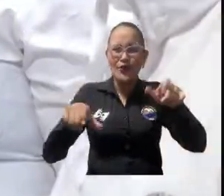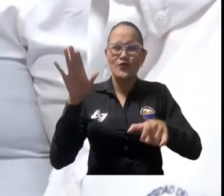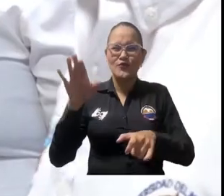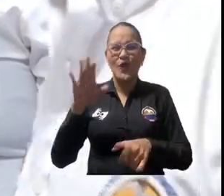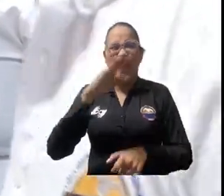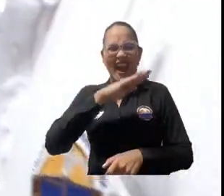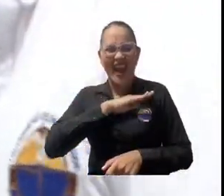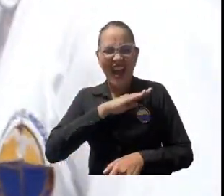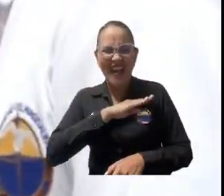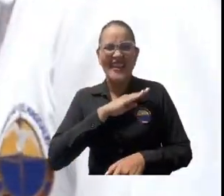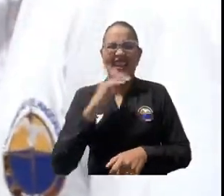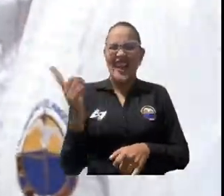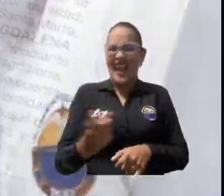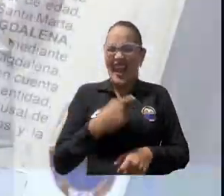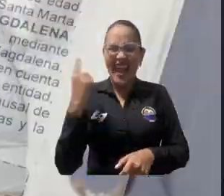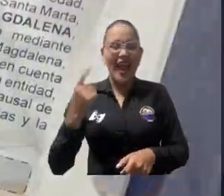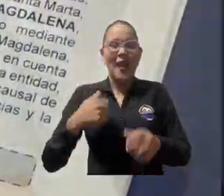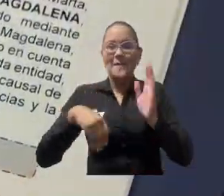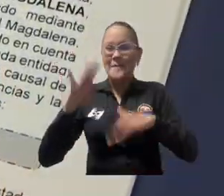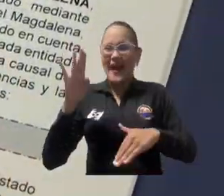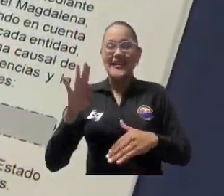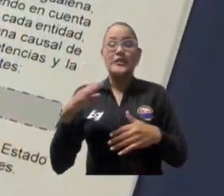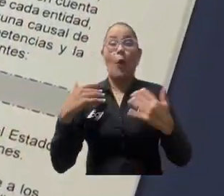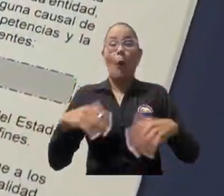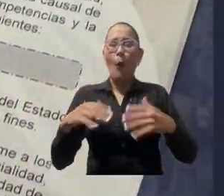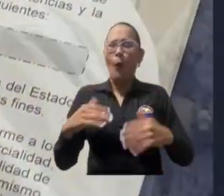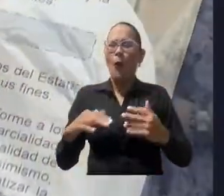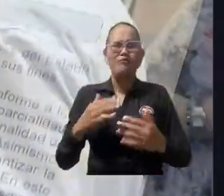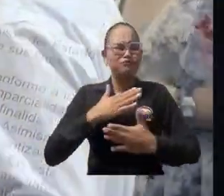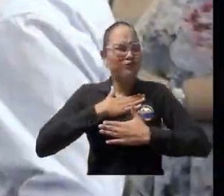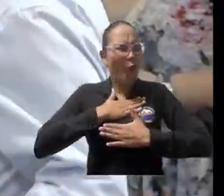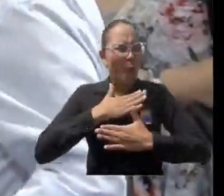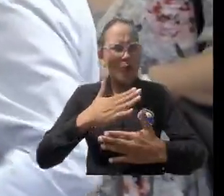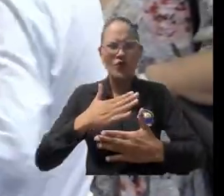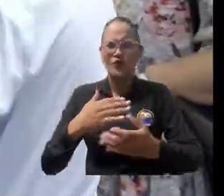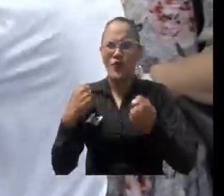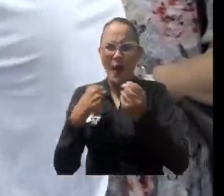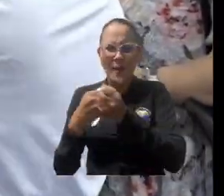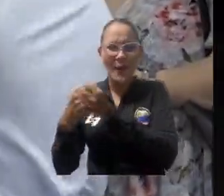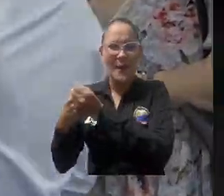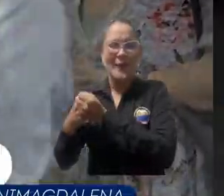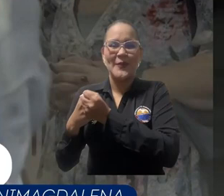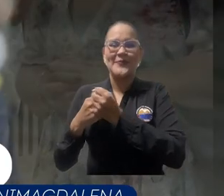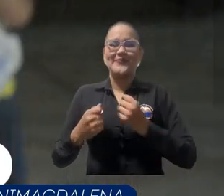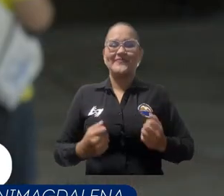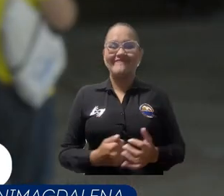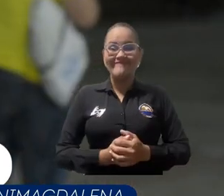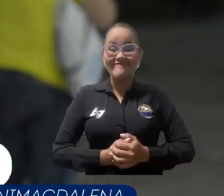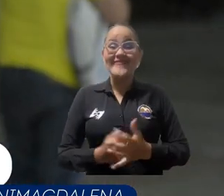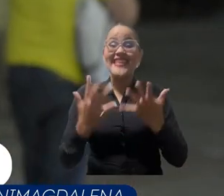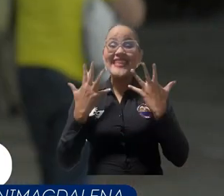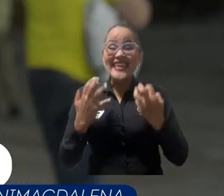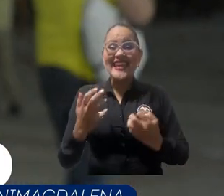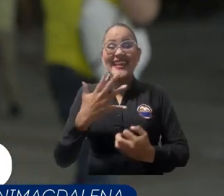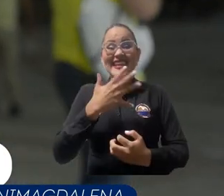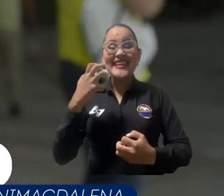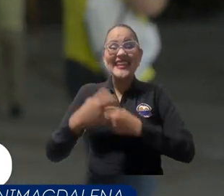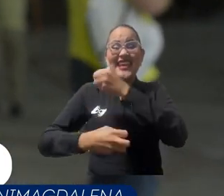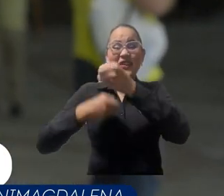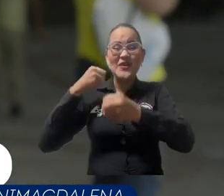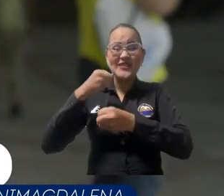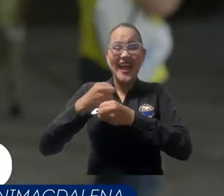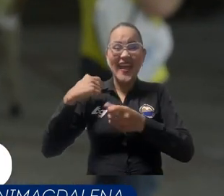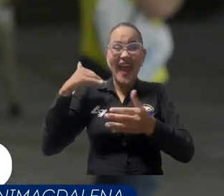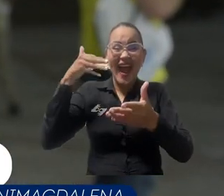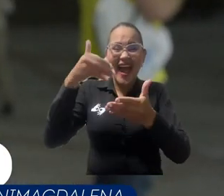distrital no dudaron en celebrar la iniciativa y ofrecer su apoyo desde diferentes dimensiones. Queremos en estos 500 años